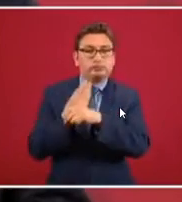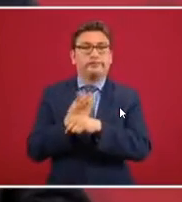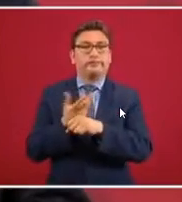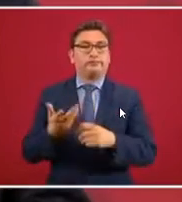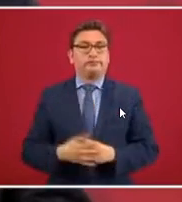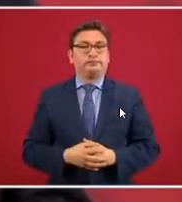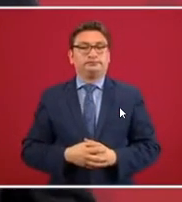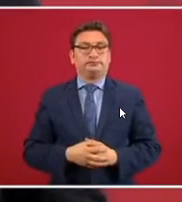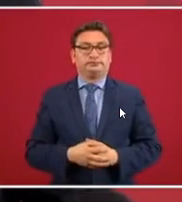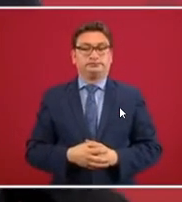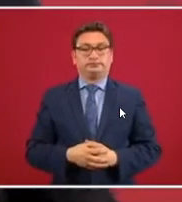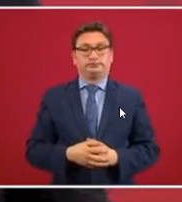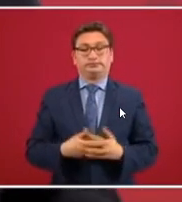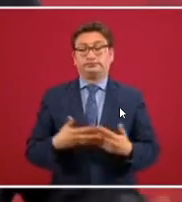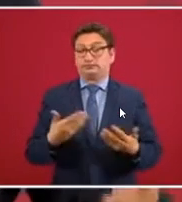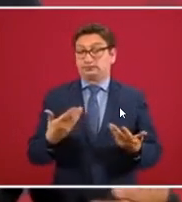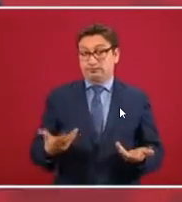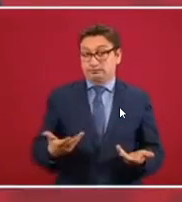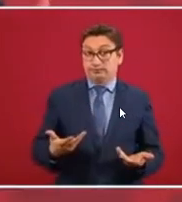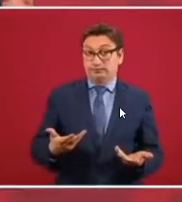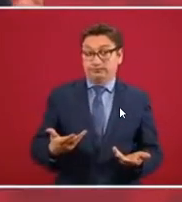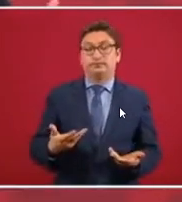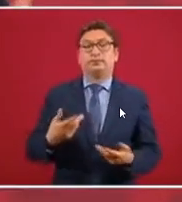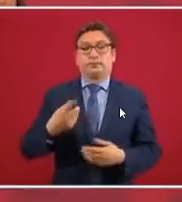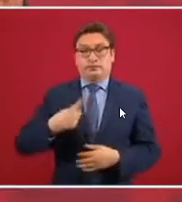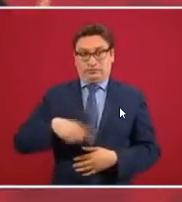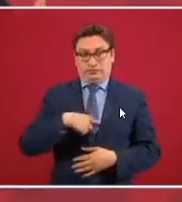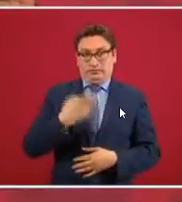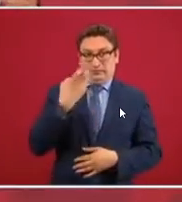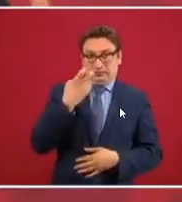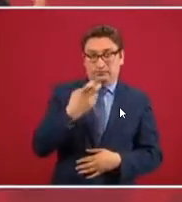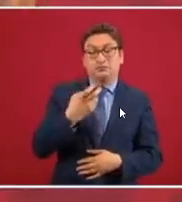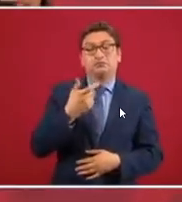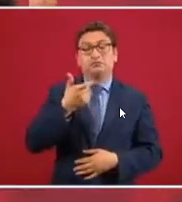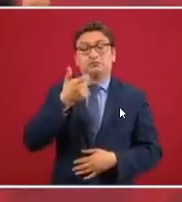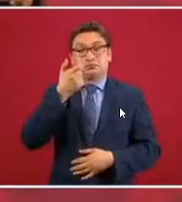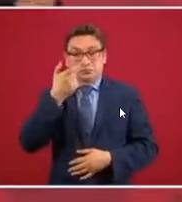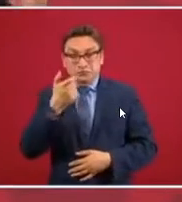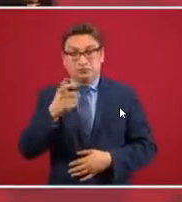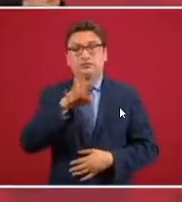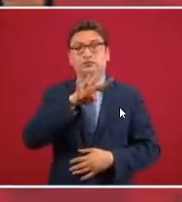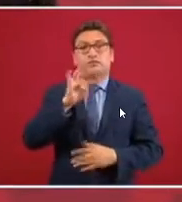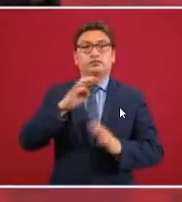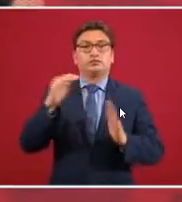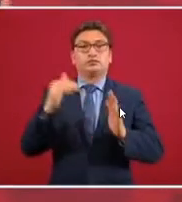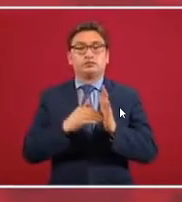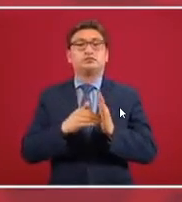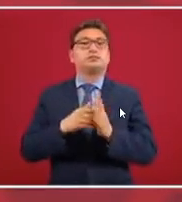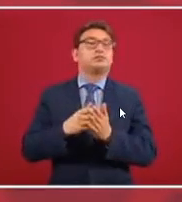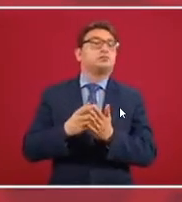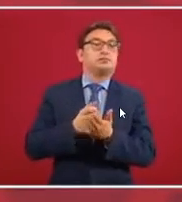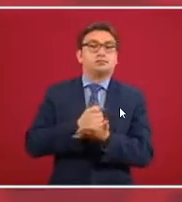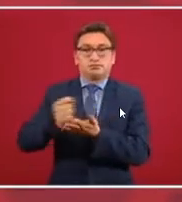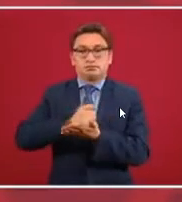Entonces, si soltamos así 400 mil créditos,